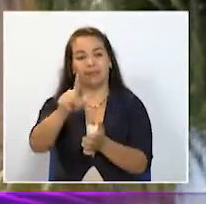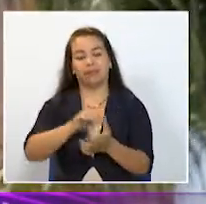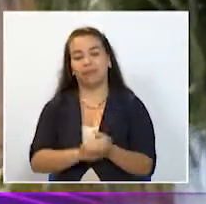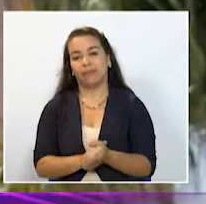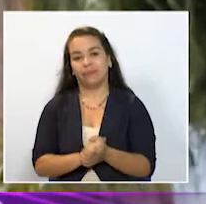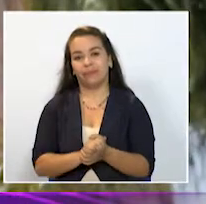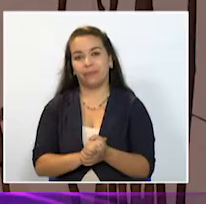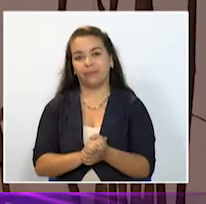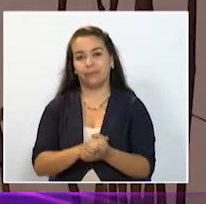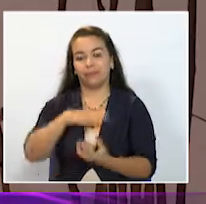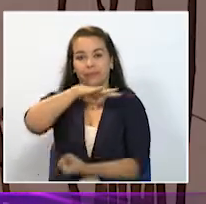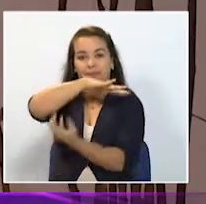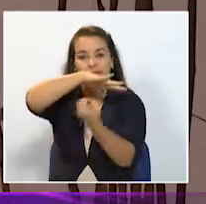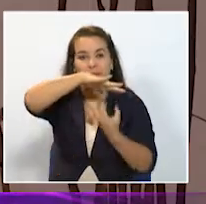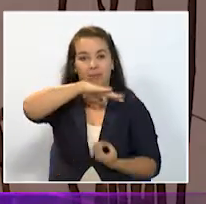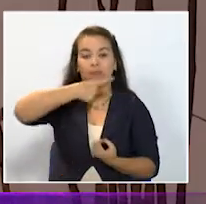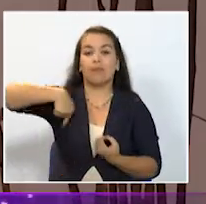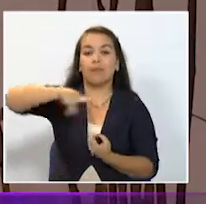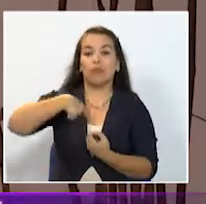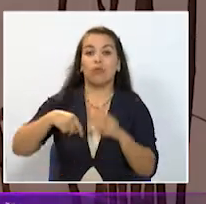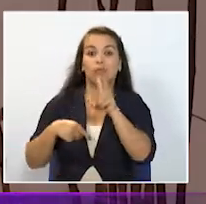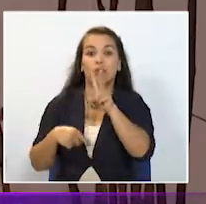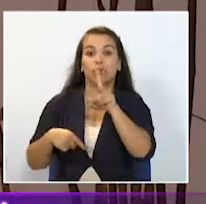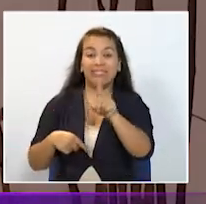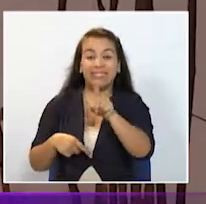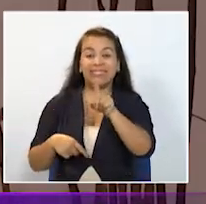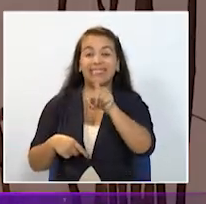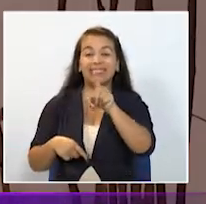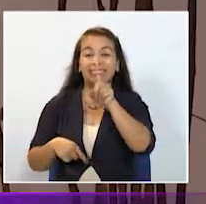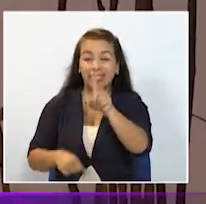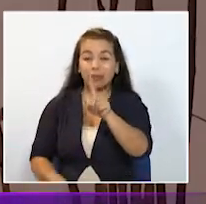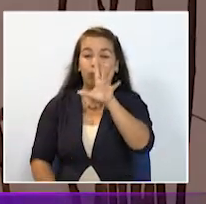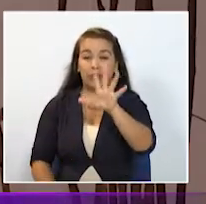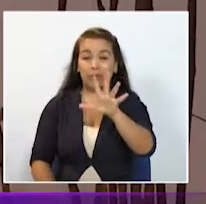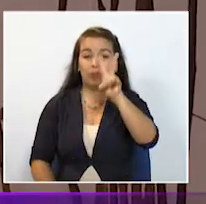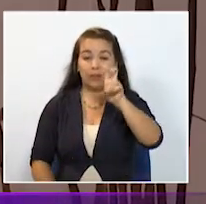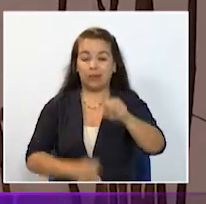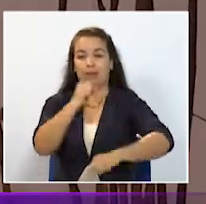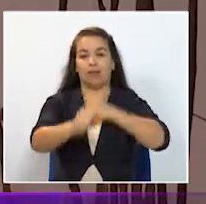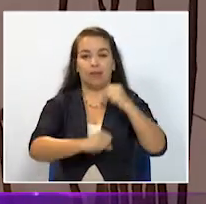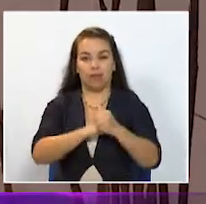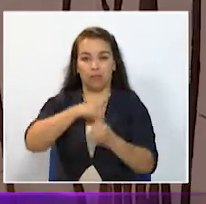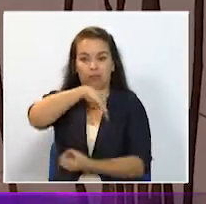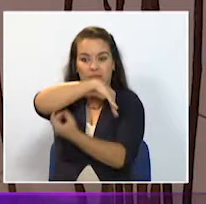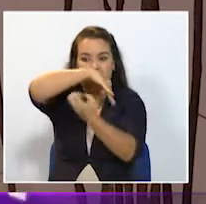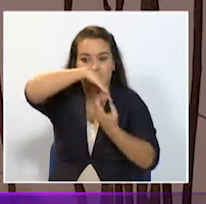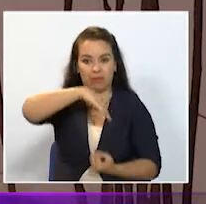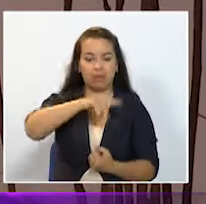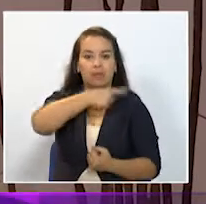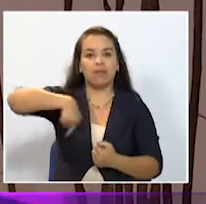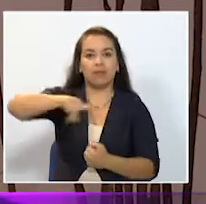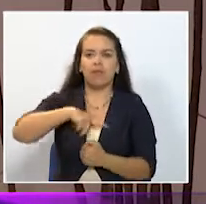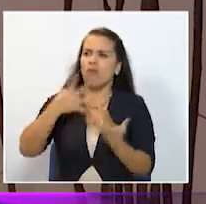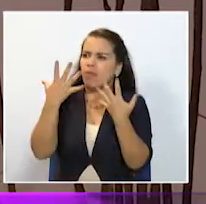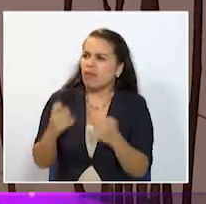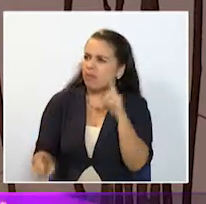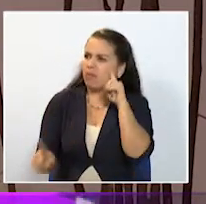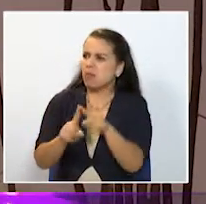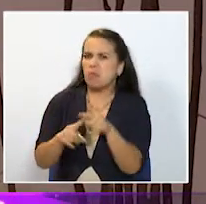Marsella está cumpliendo 157 años y tenemos en el marco de esta celebración